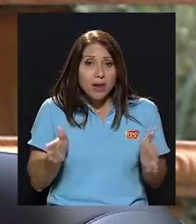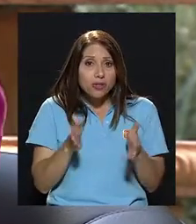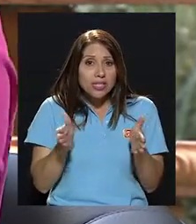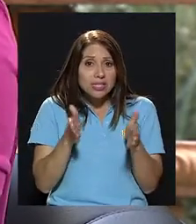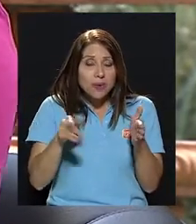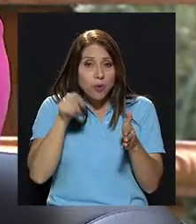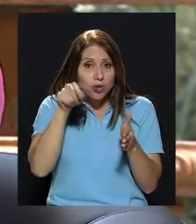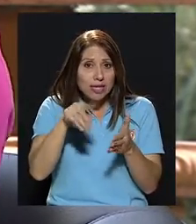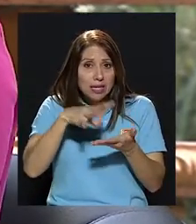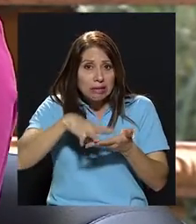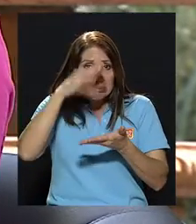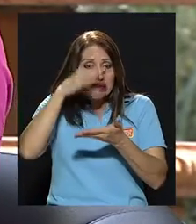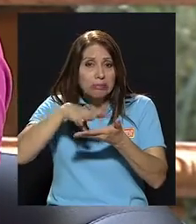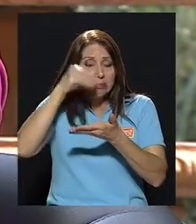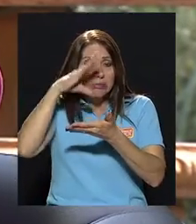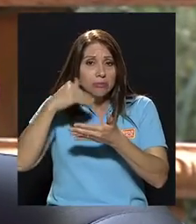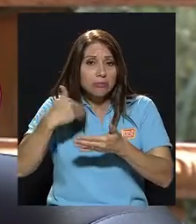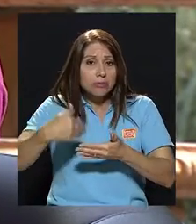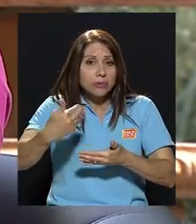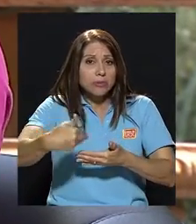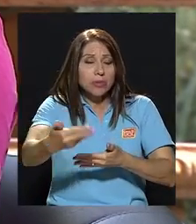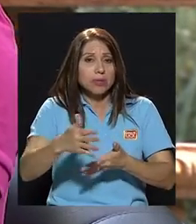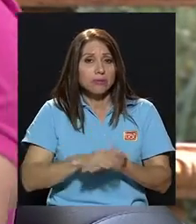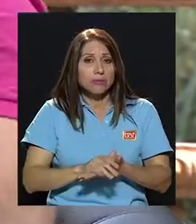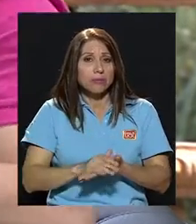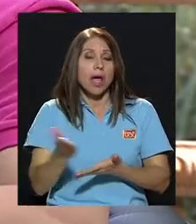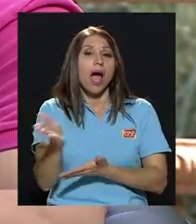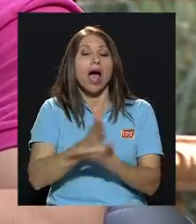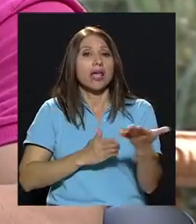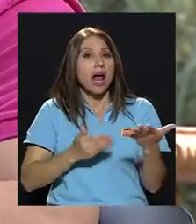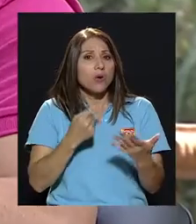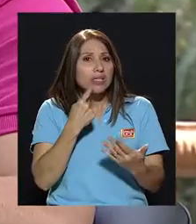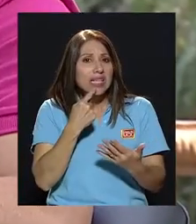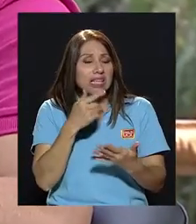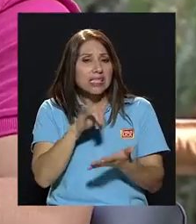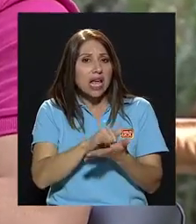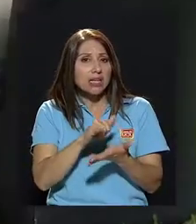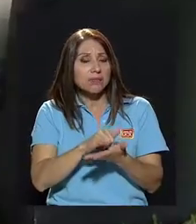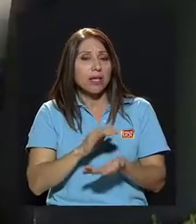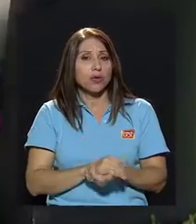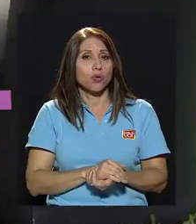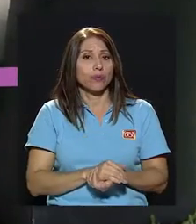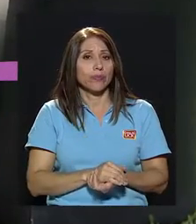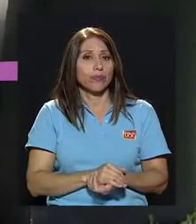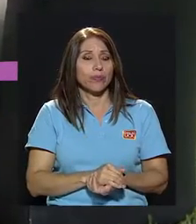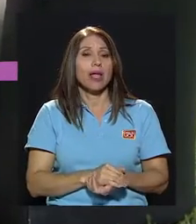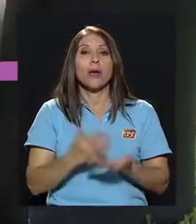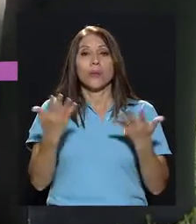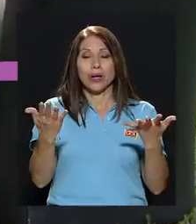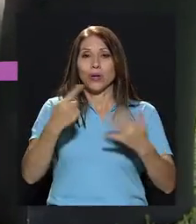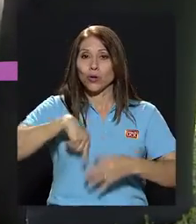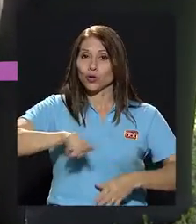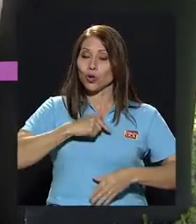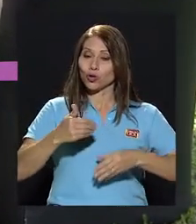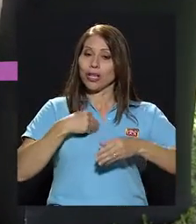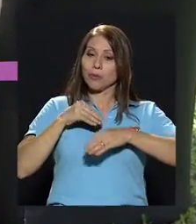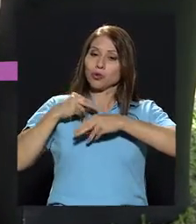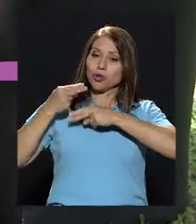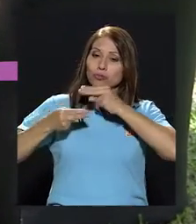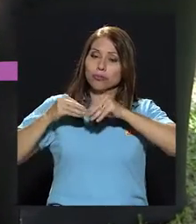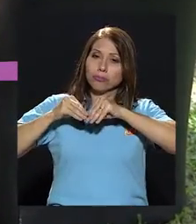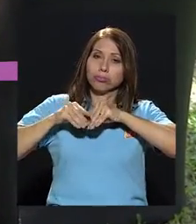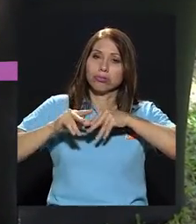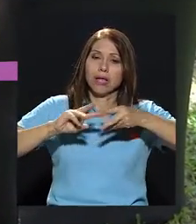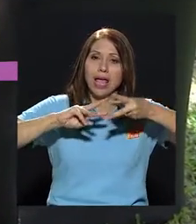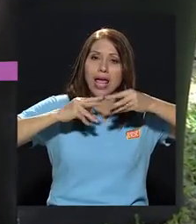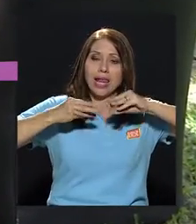así nos vamos a ir aprendiendo más que otros. ¿Hay algo que se dice al respecto? Definitivamente tenemos una carga genética que